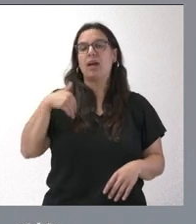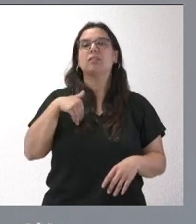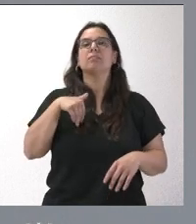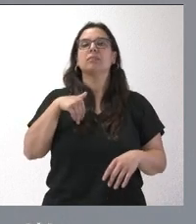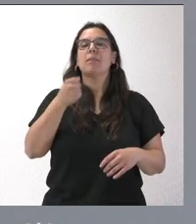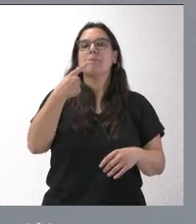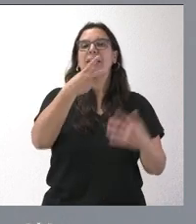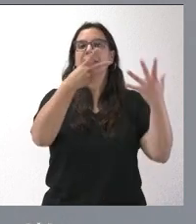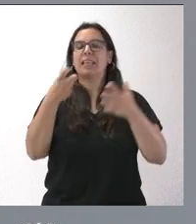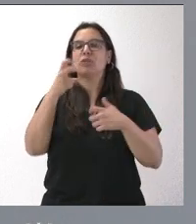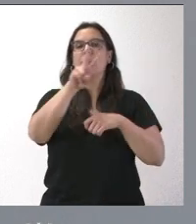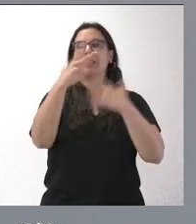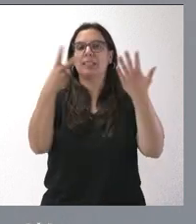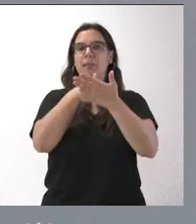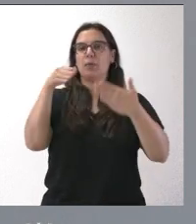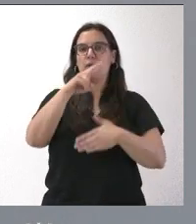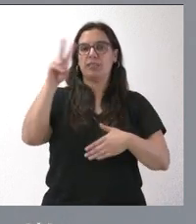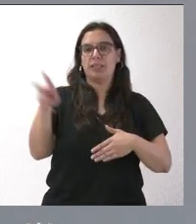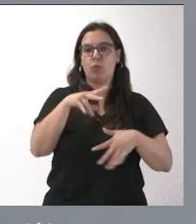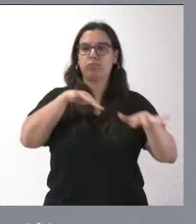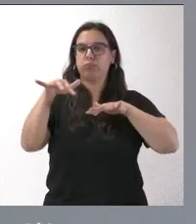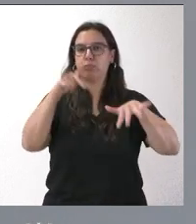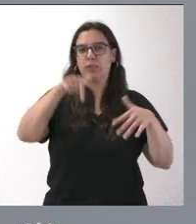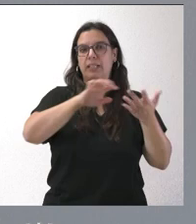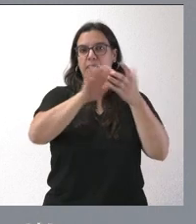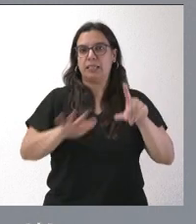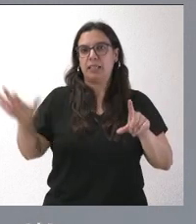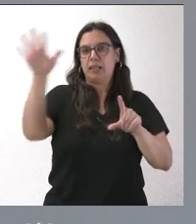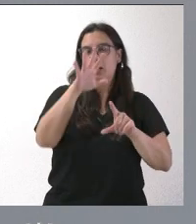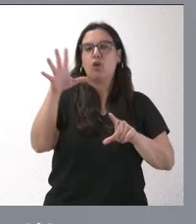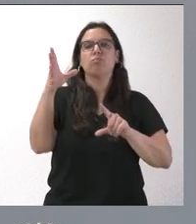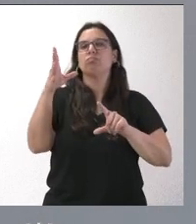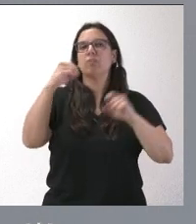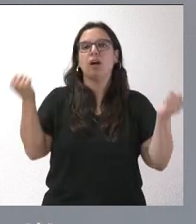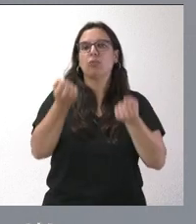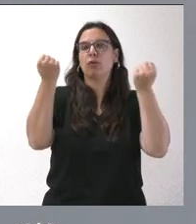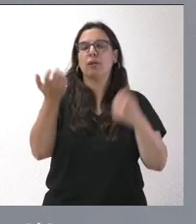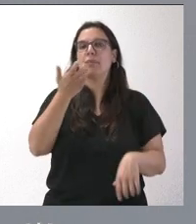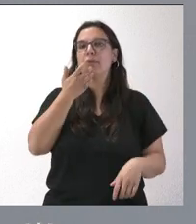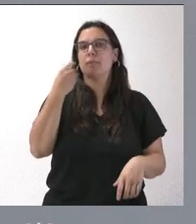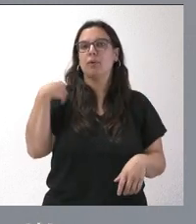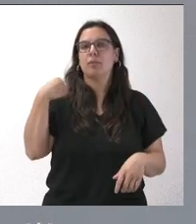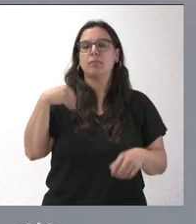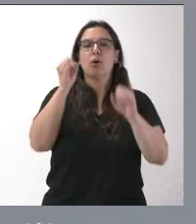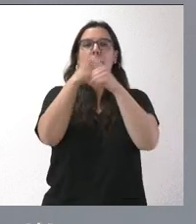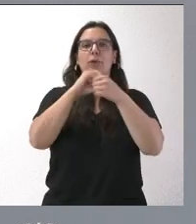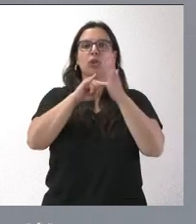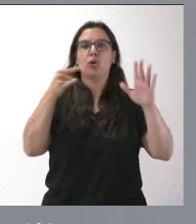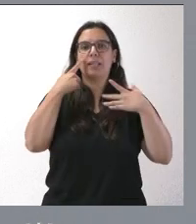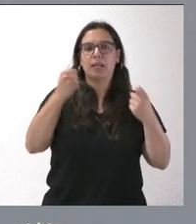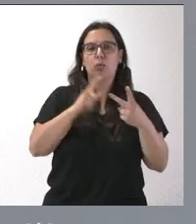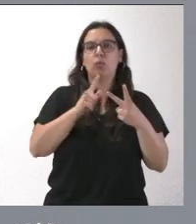.727 millones de euros en Castilla y León e incluye actuaciones como el polo de la biotecnología y salud, el desarrollo